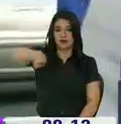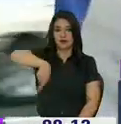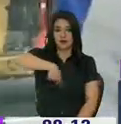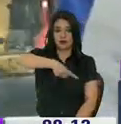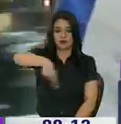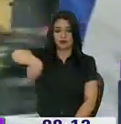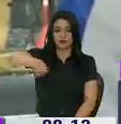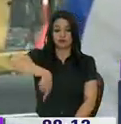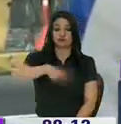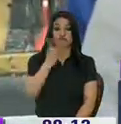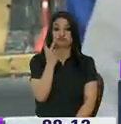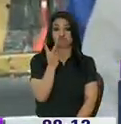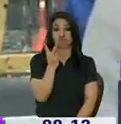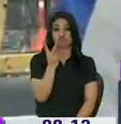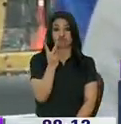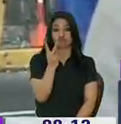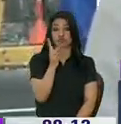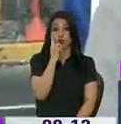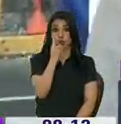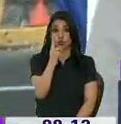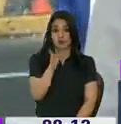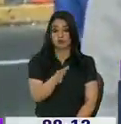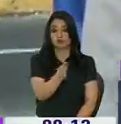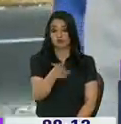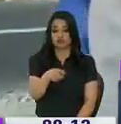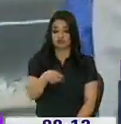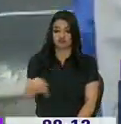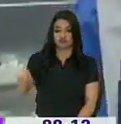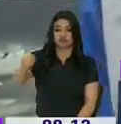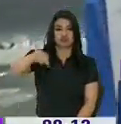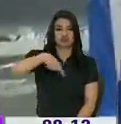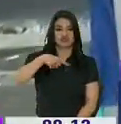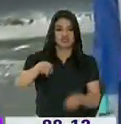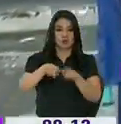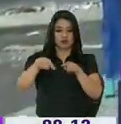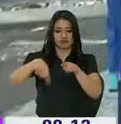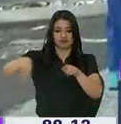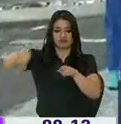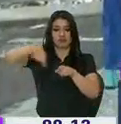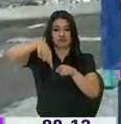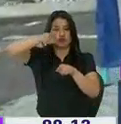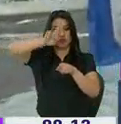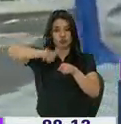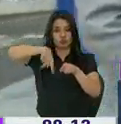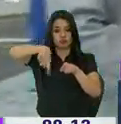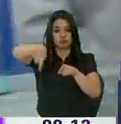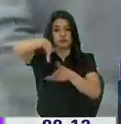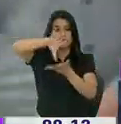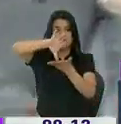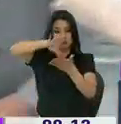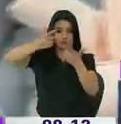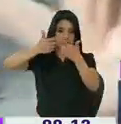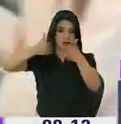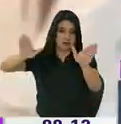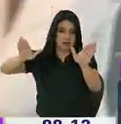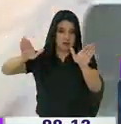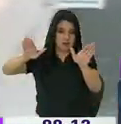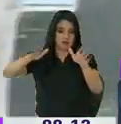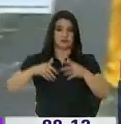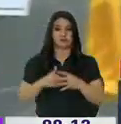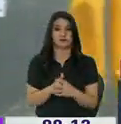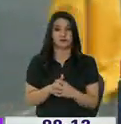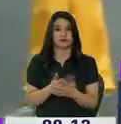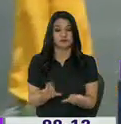las, dos, una de las orejas que viene desde el sur y va hacia el centro. El día de